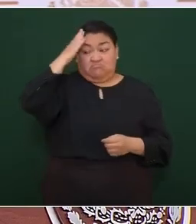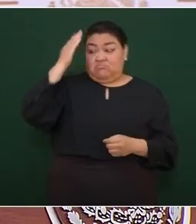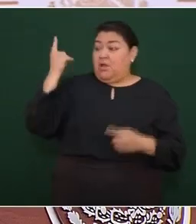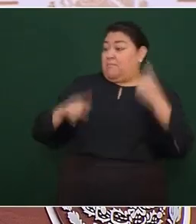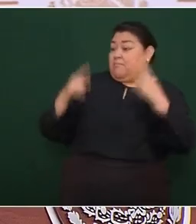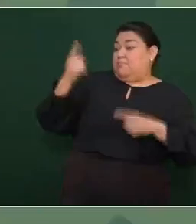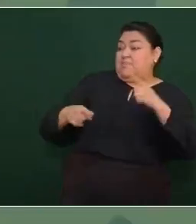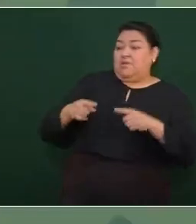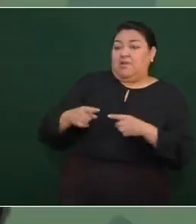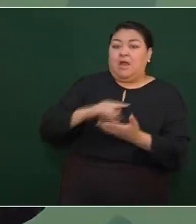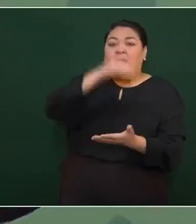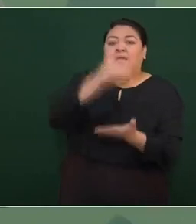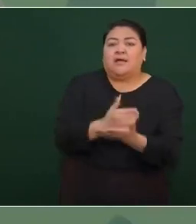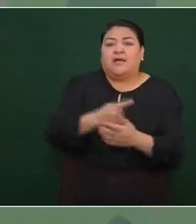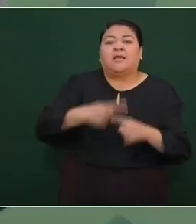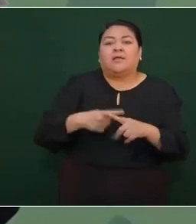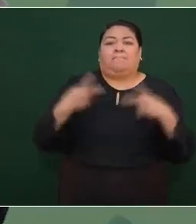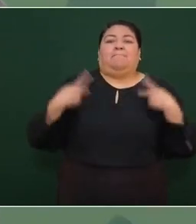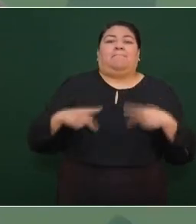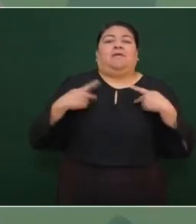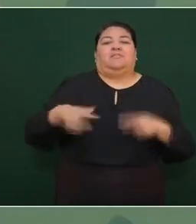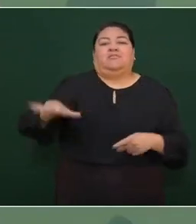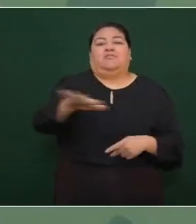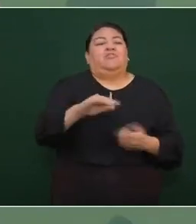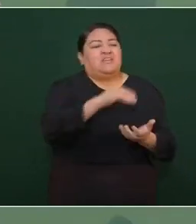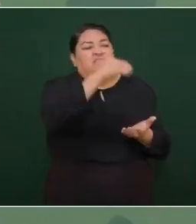quiere ahora lo estamos viendo